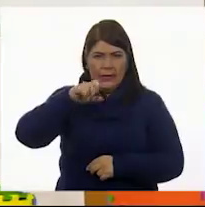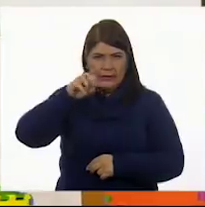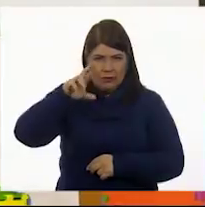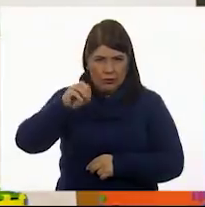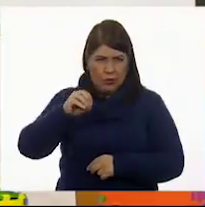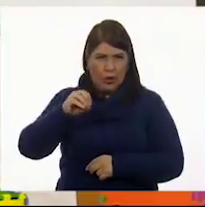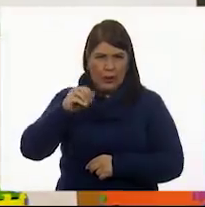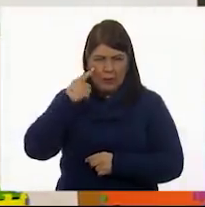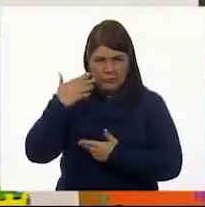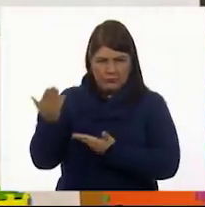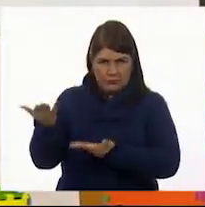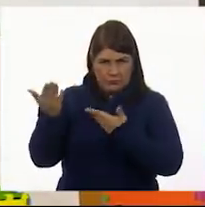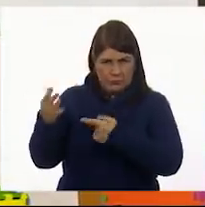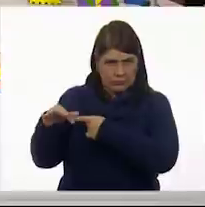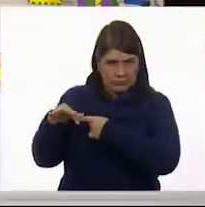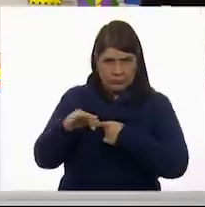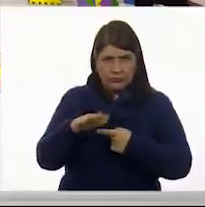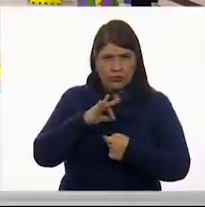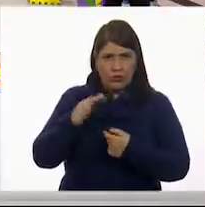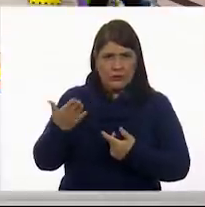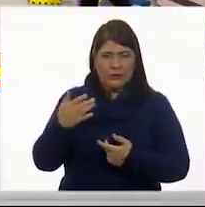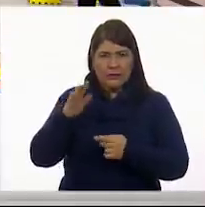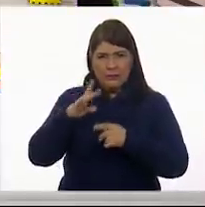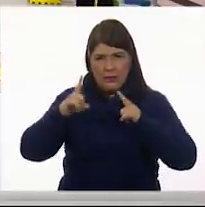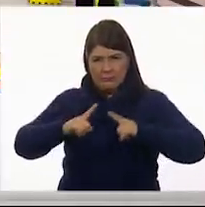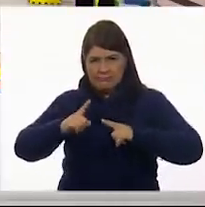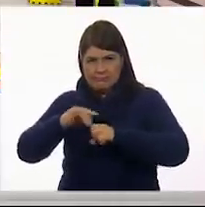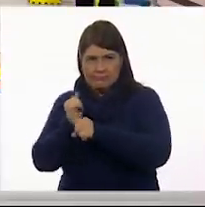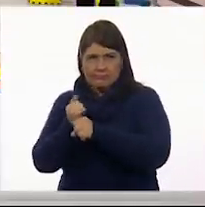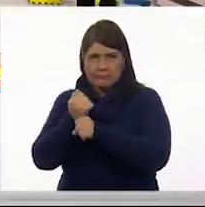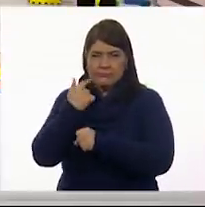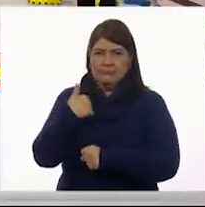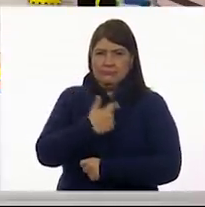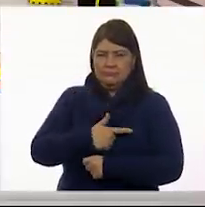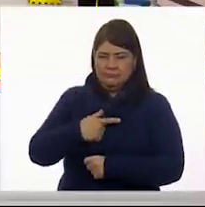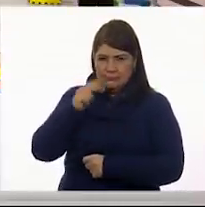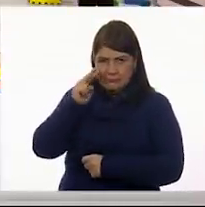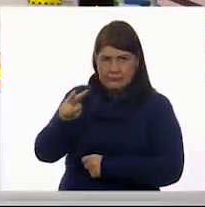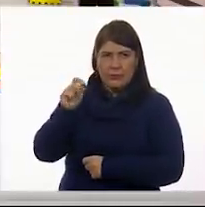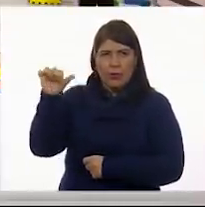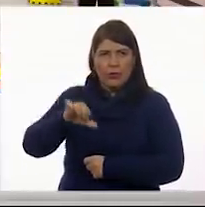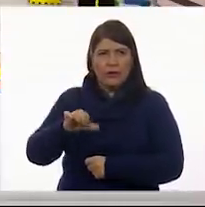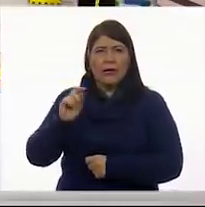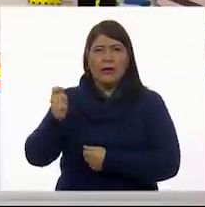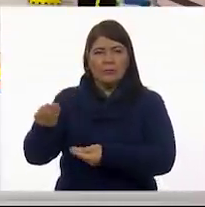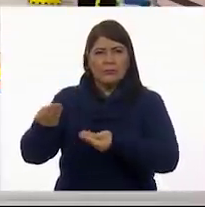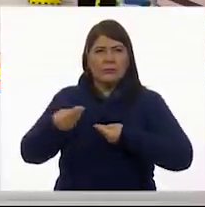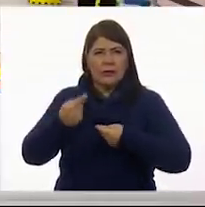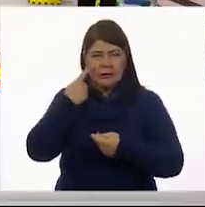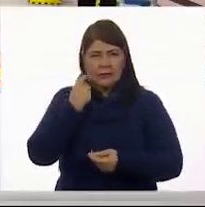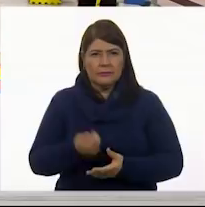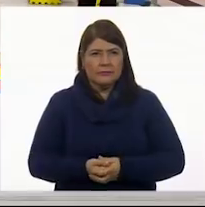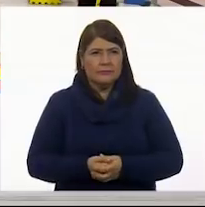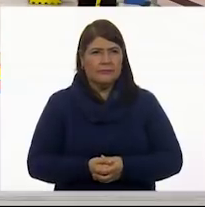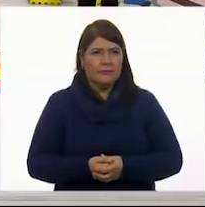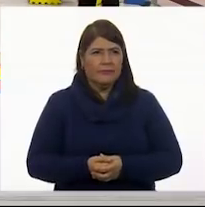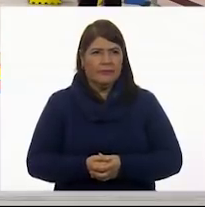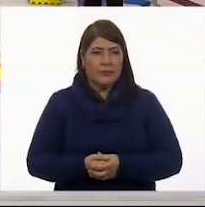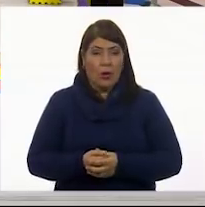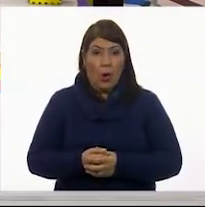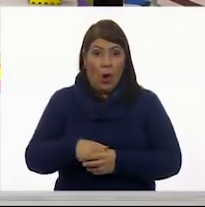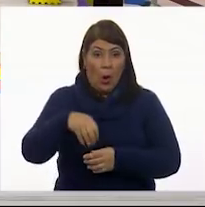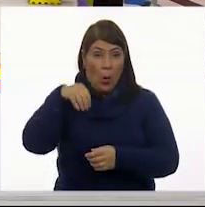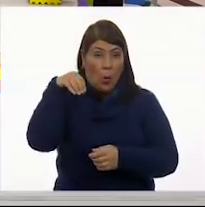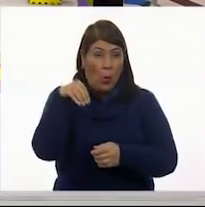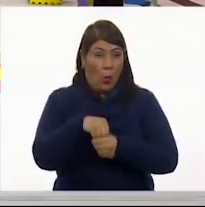Pase, favor, agente Alejandro. Agente. Un gusto verlo el día de hoy. ¿Qué nos va a entregar? Muy bien. Ultra